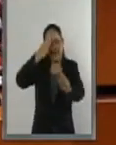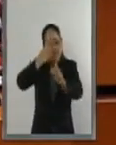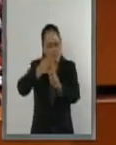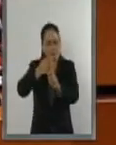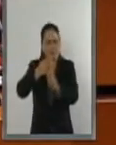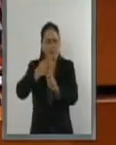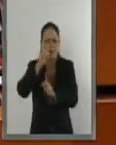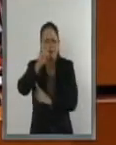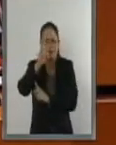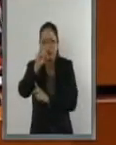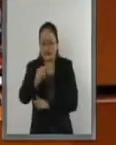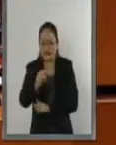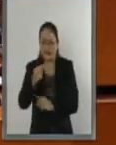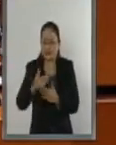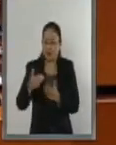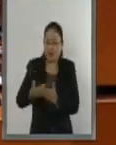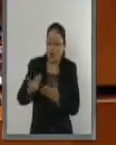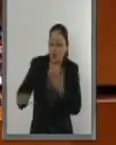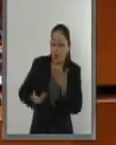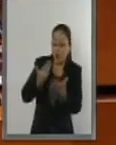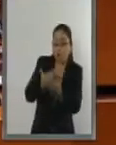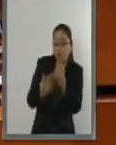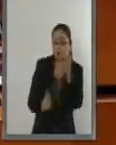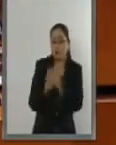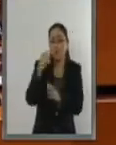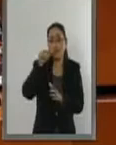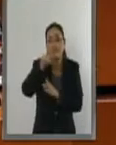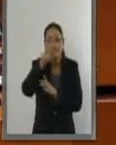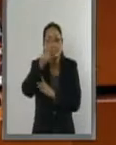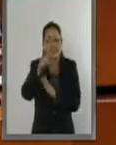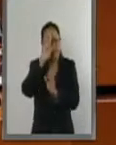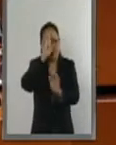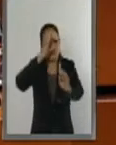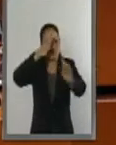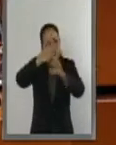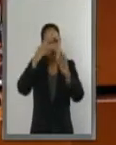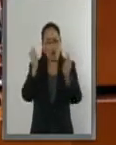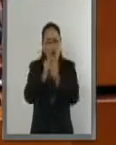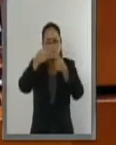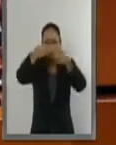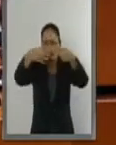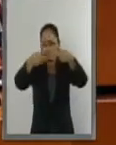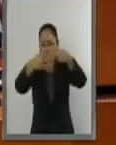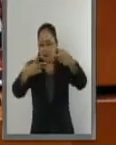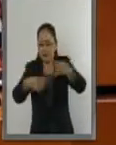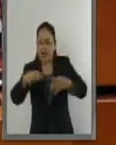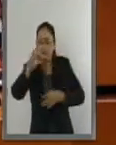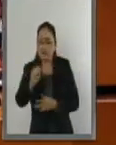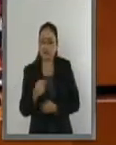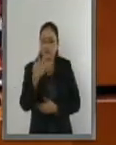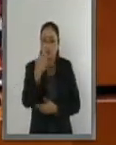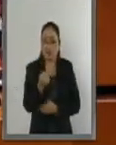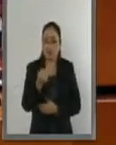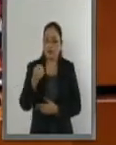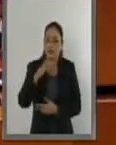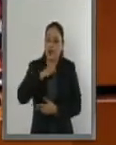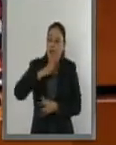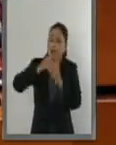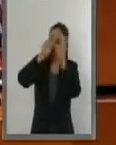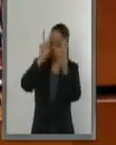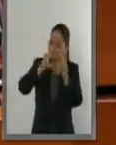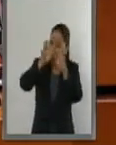propuesta tiene 17 objetivos con 69 metas. Y hay cosas muy importantes que se han